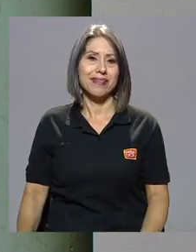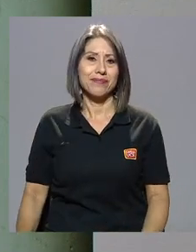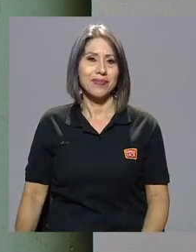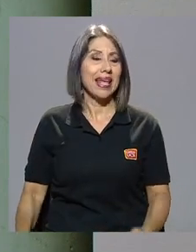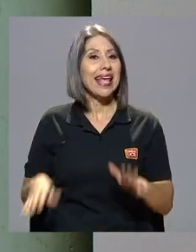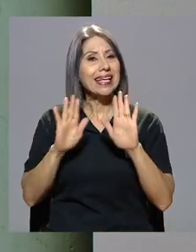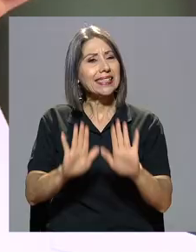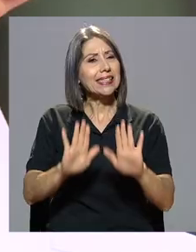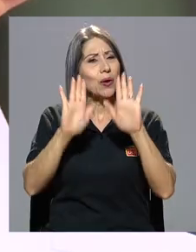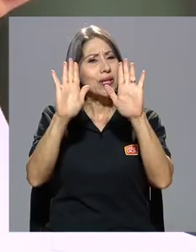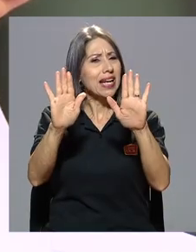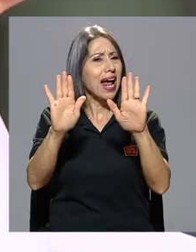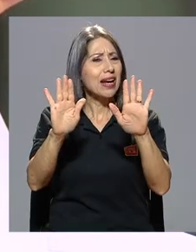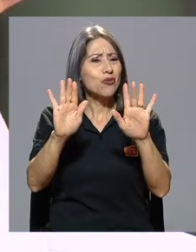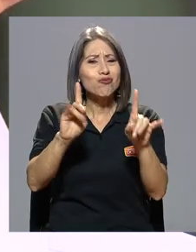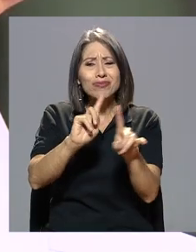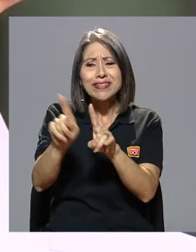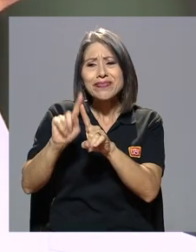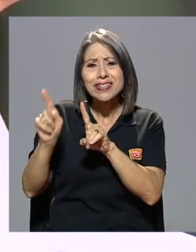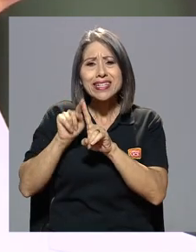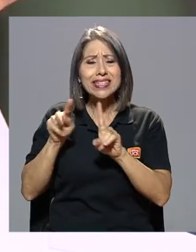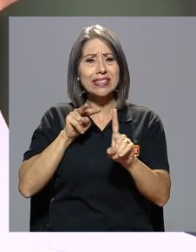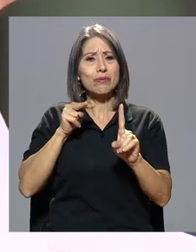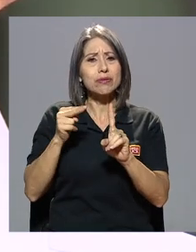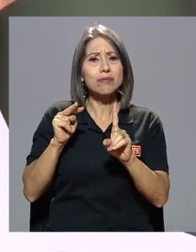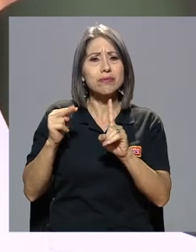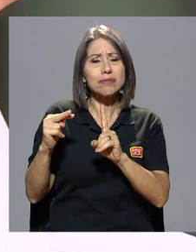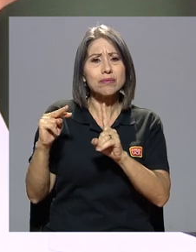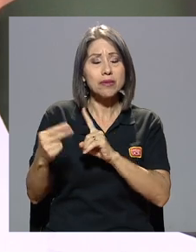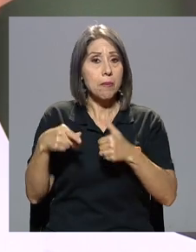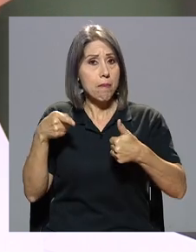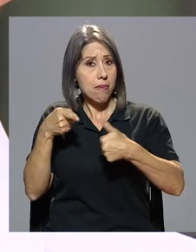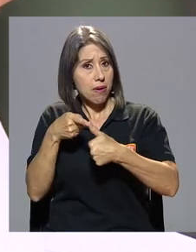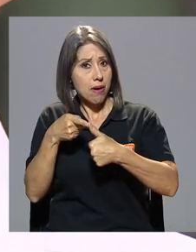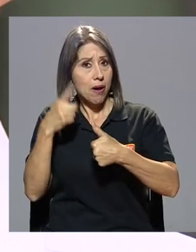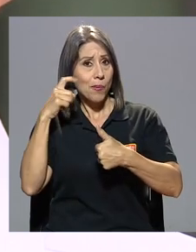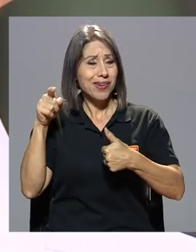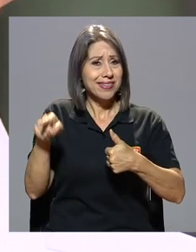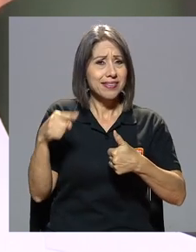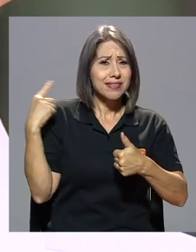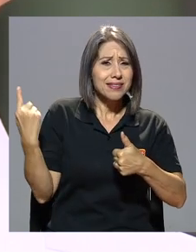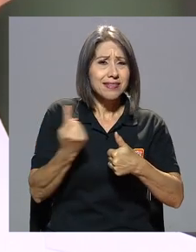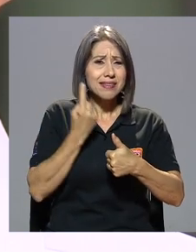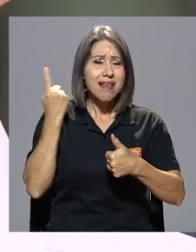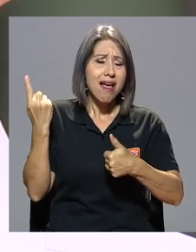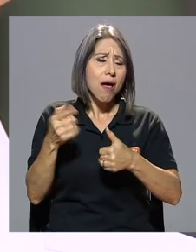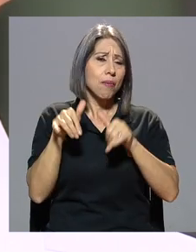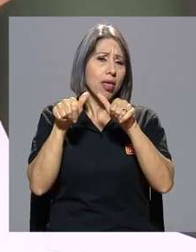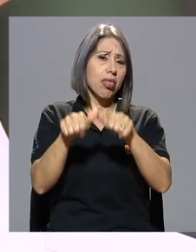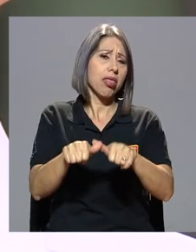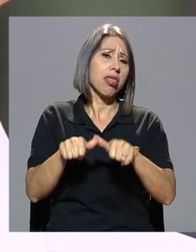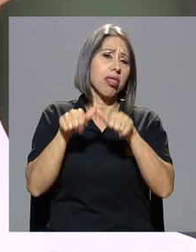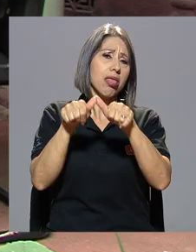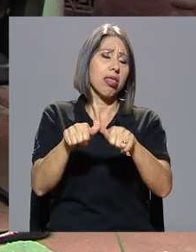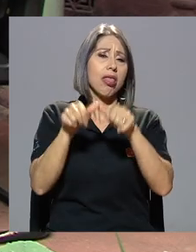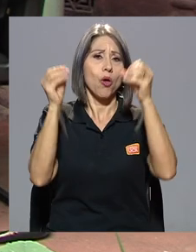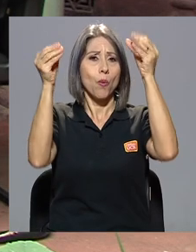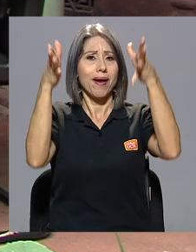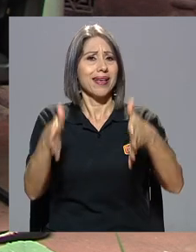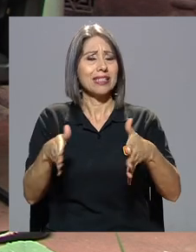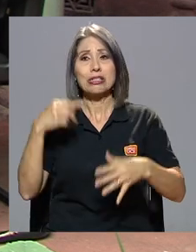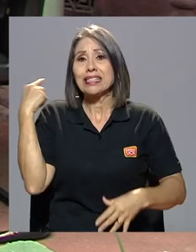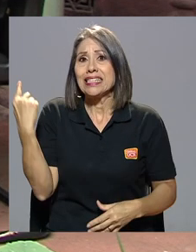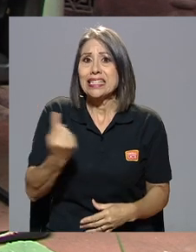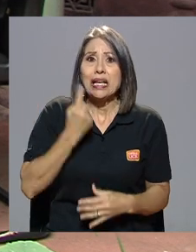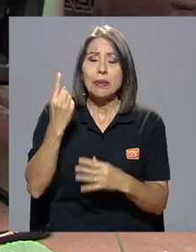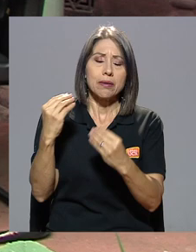en todos los sentidos. En primer lugar, porque era siempre un maestro permanentemente. Él fue un